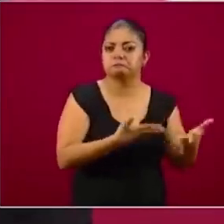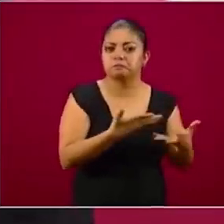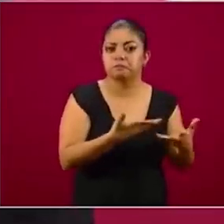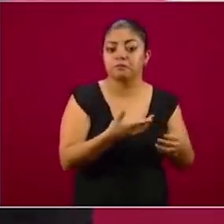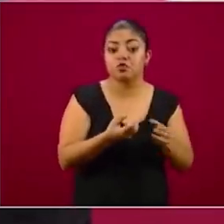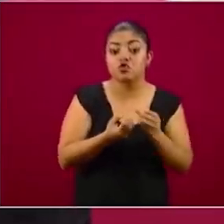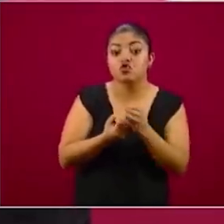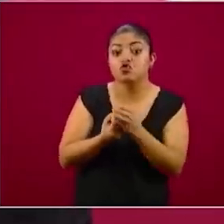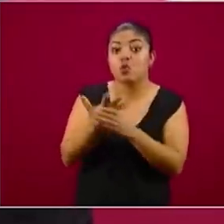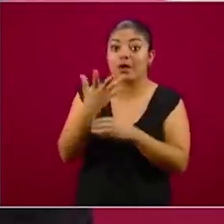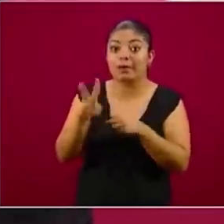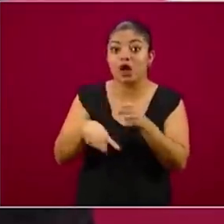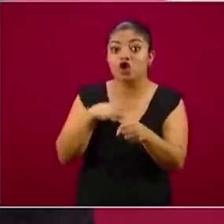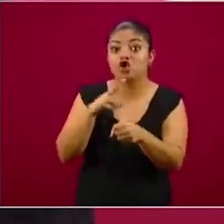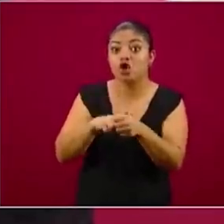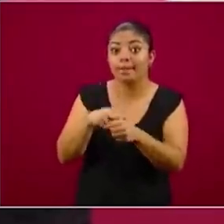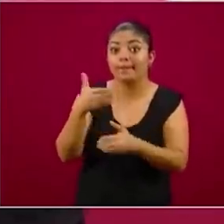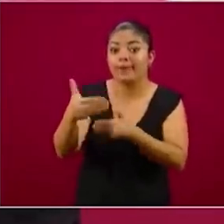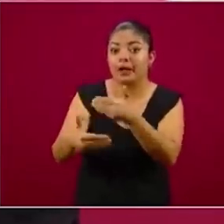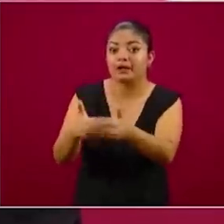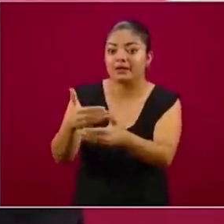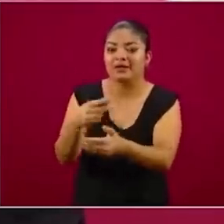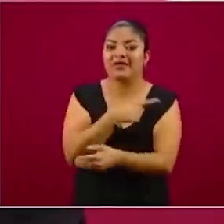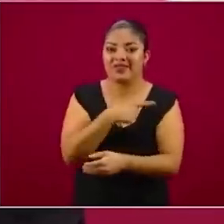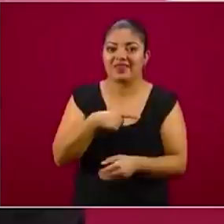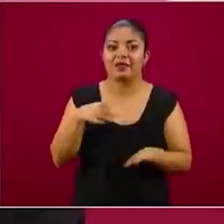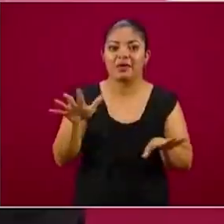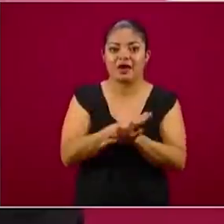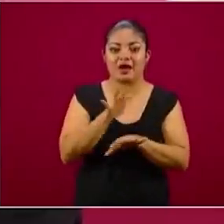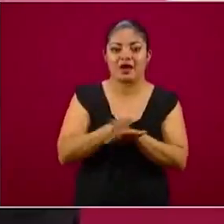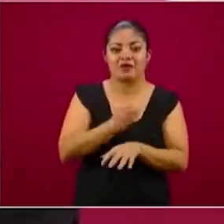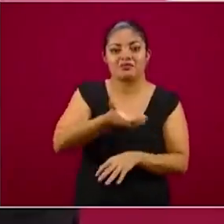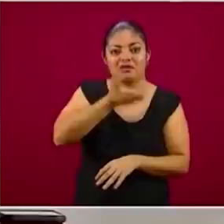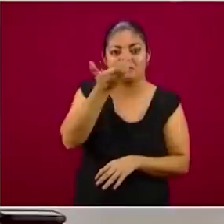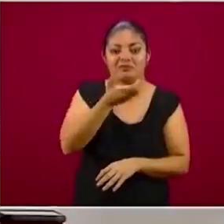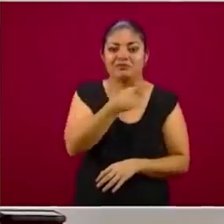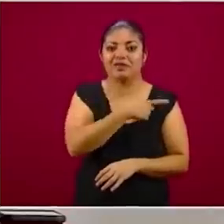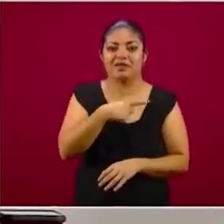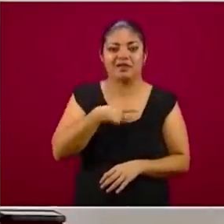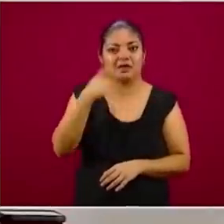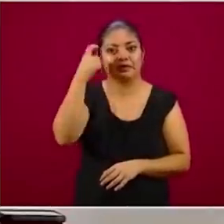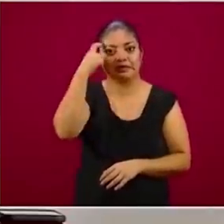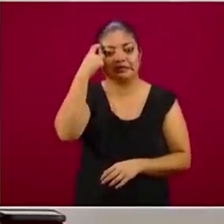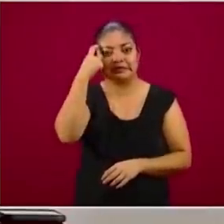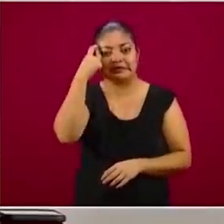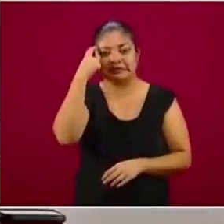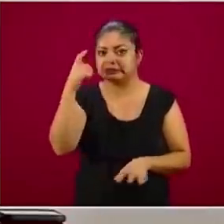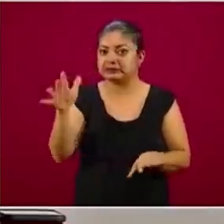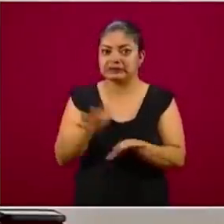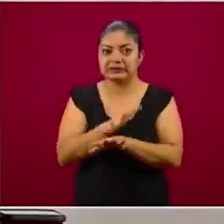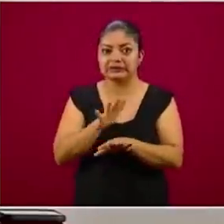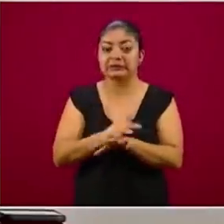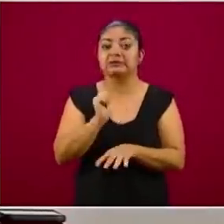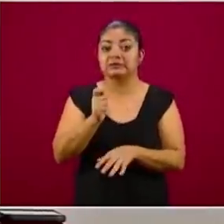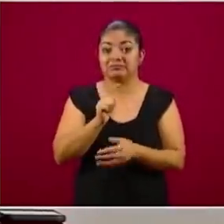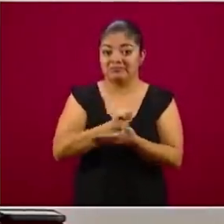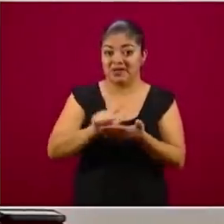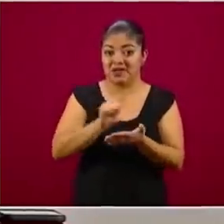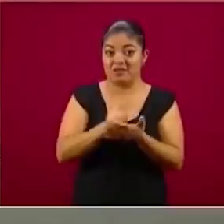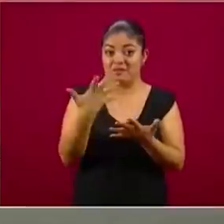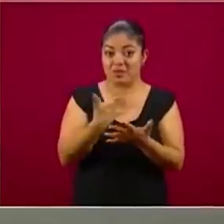La nueva normalidad implica cambiar nuestras prácticas, nuestro comportamiento, la higiene de manos.